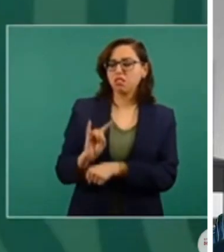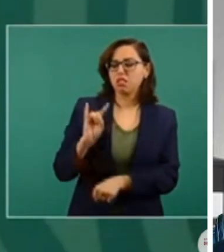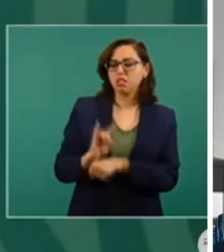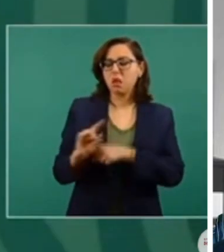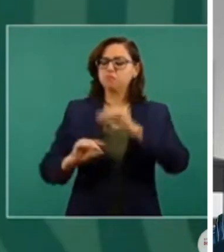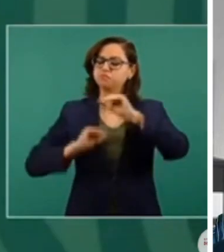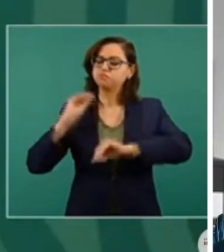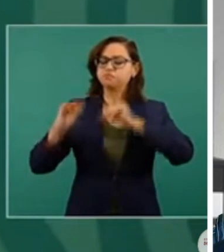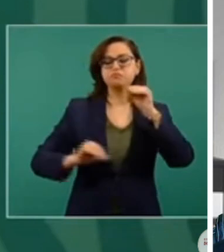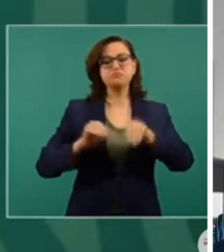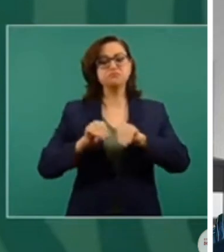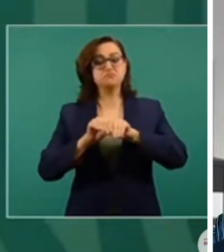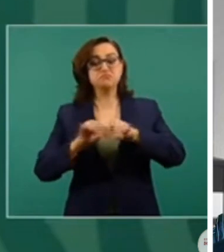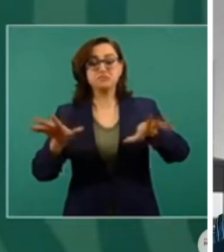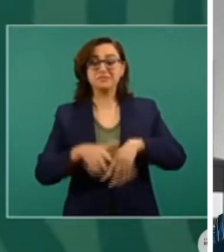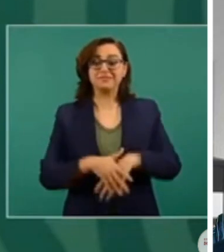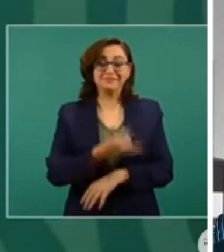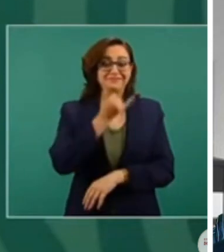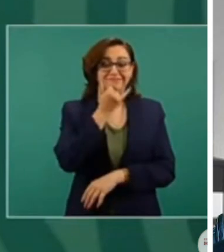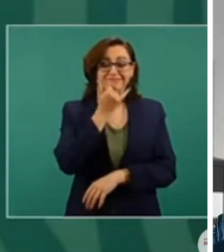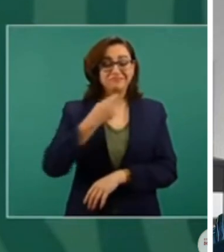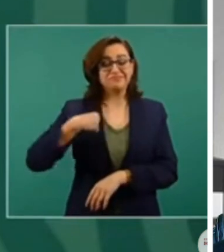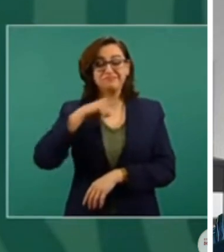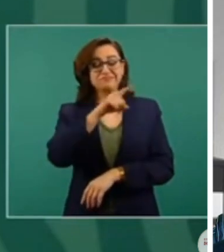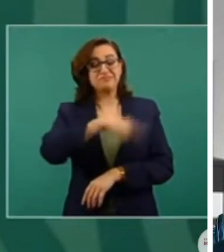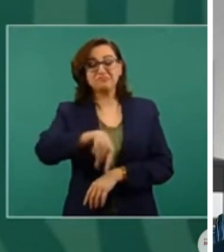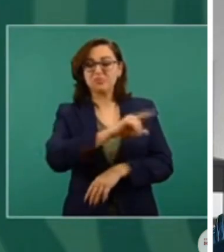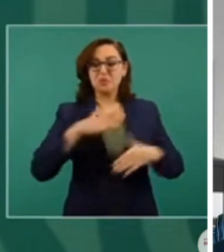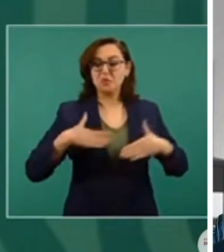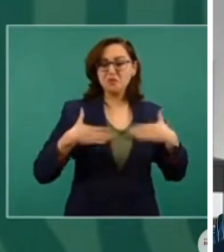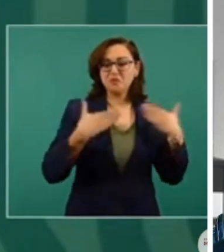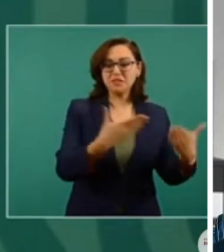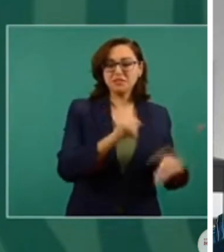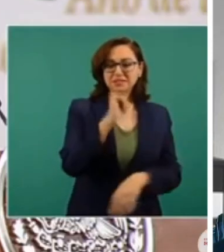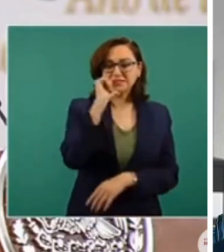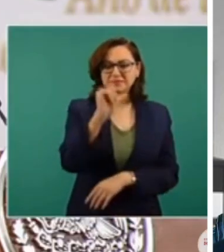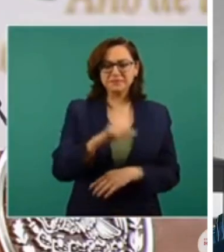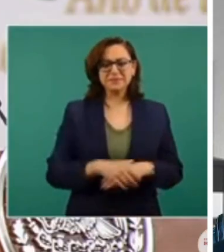Entonces, no les tengo confianza. Me llamó la atención.